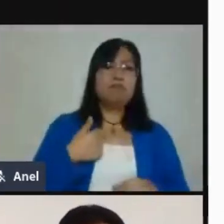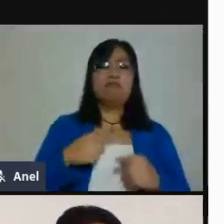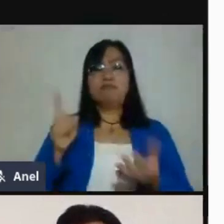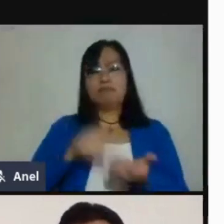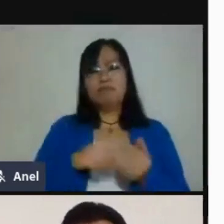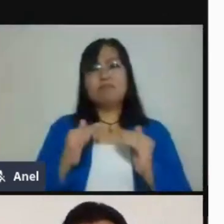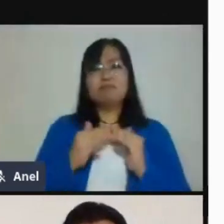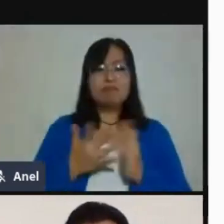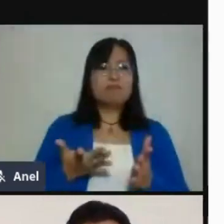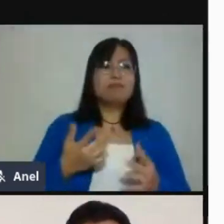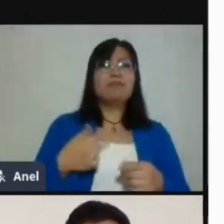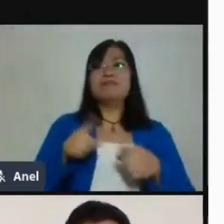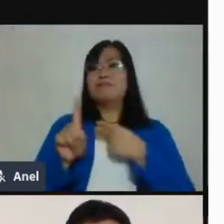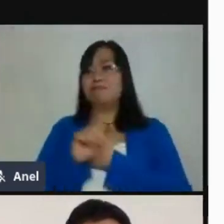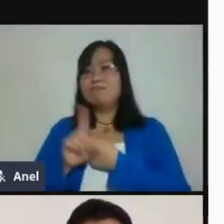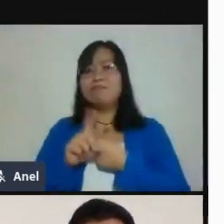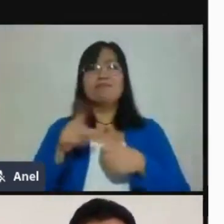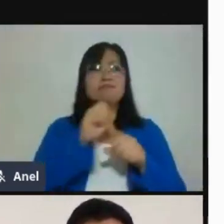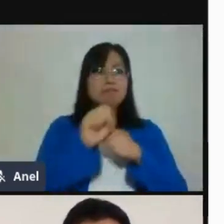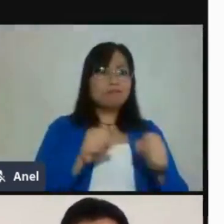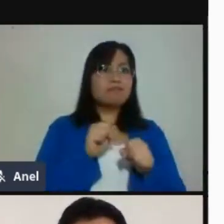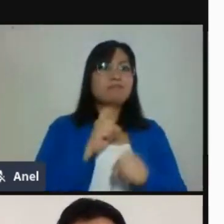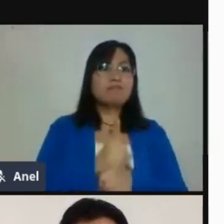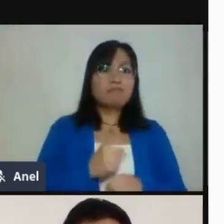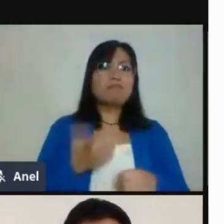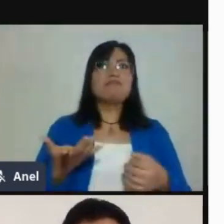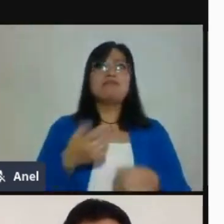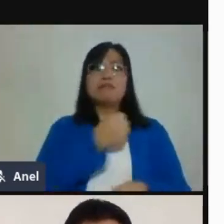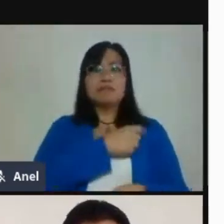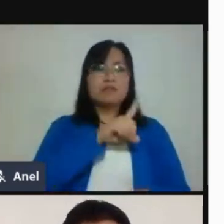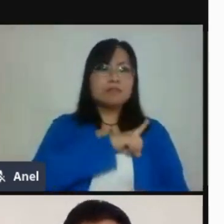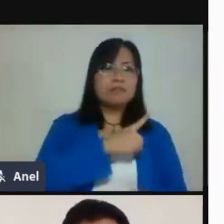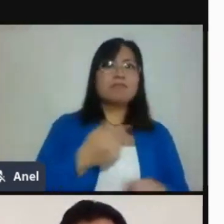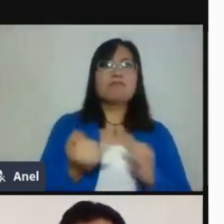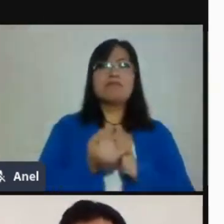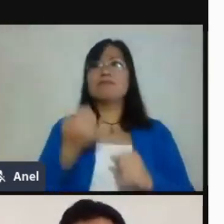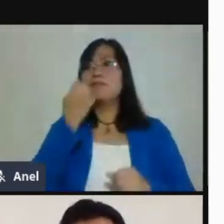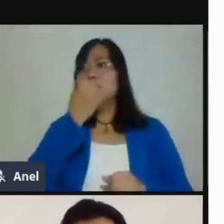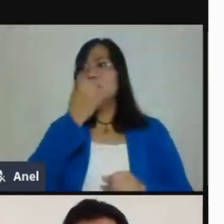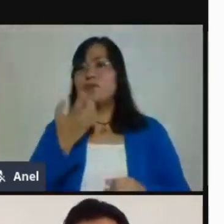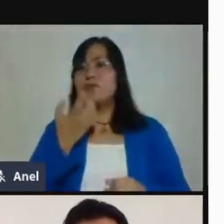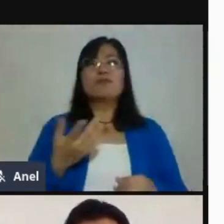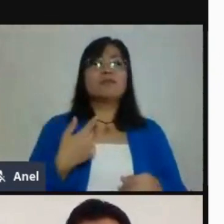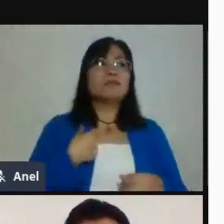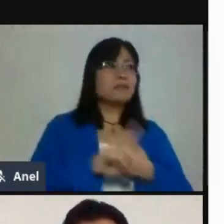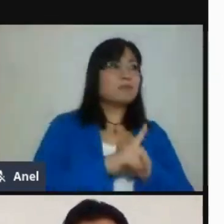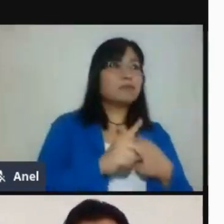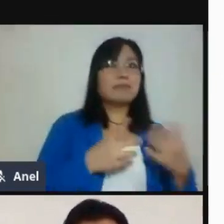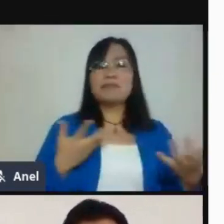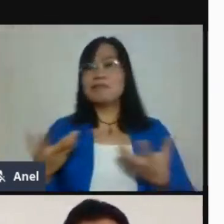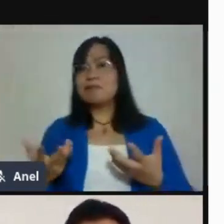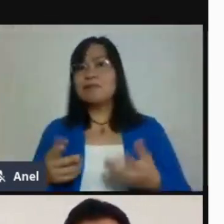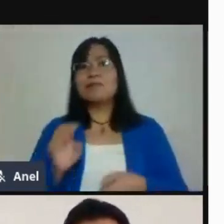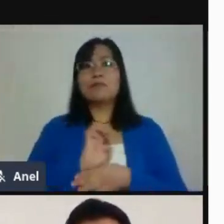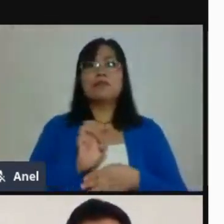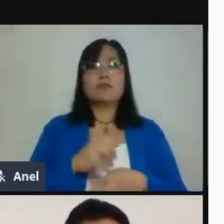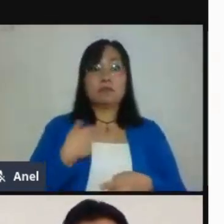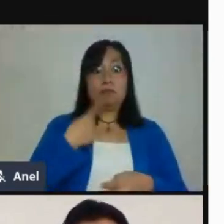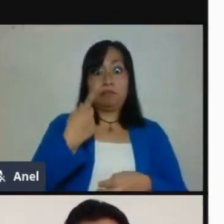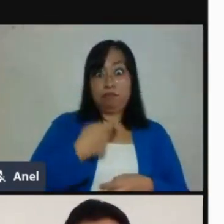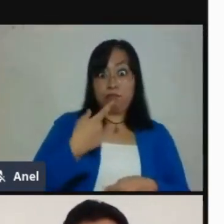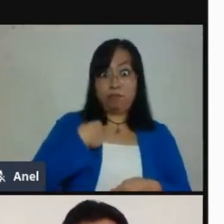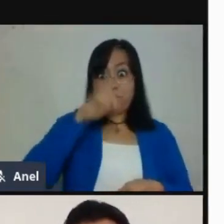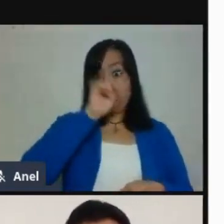en la parte de salud y, por supuesto, lo que está pasando en la escuela con respecto a sus hijos. La primera recomendación que yo les puedo dar es